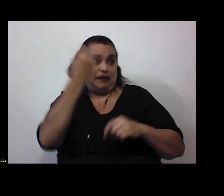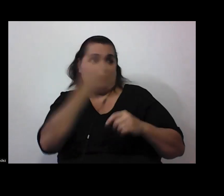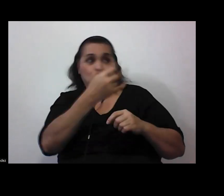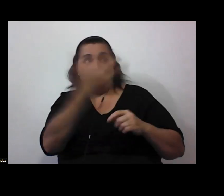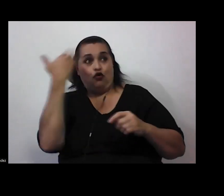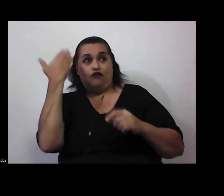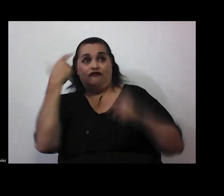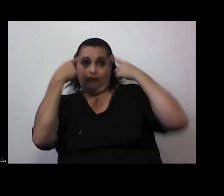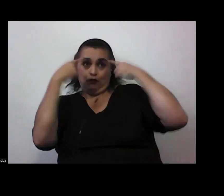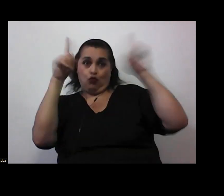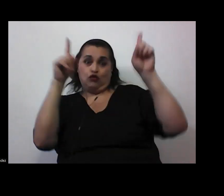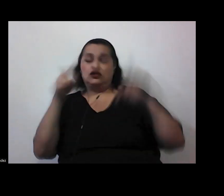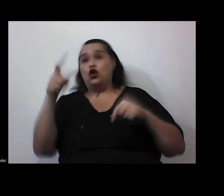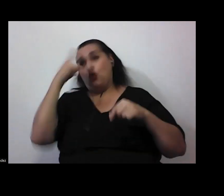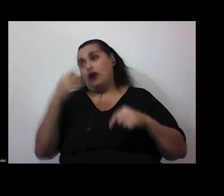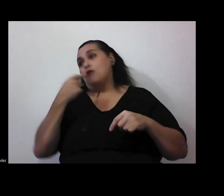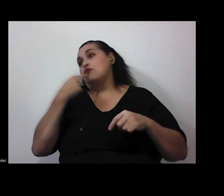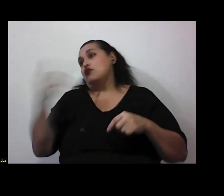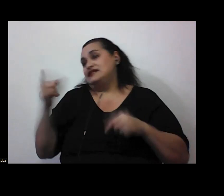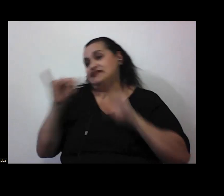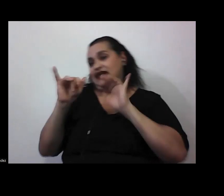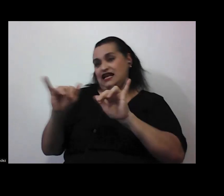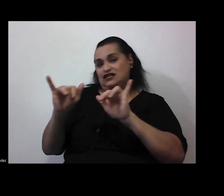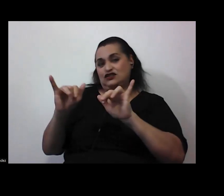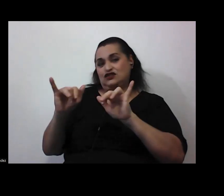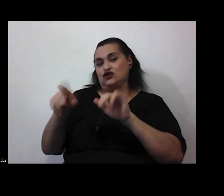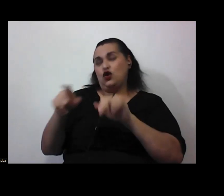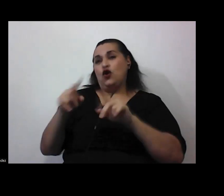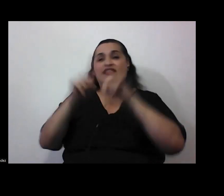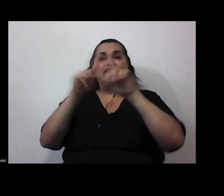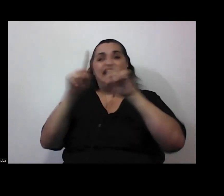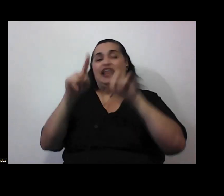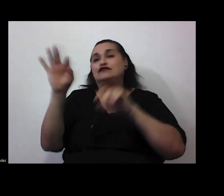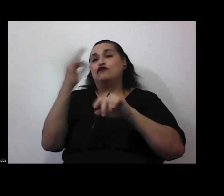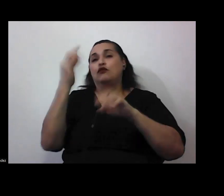es lo que los medios de comunicación